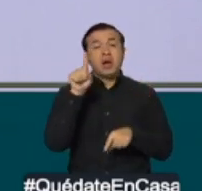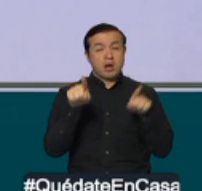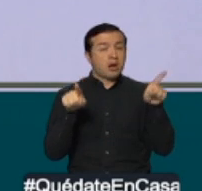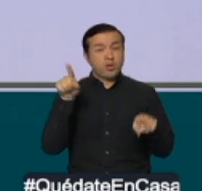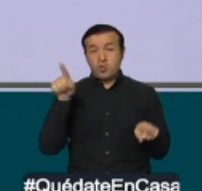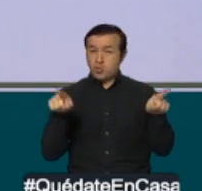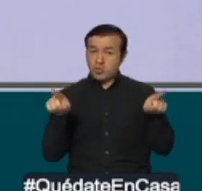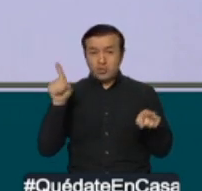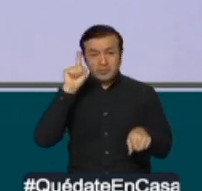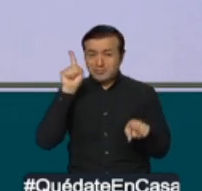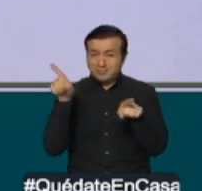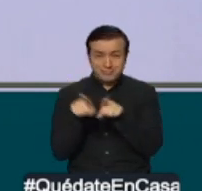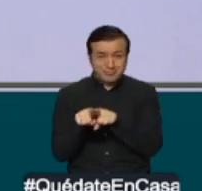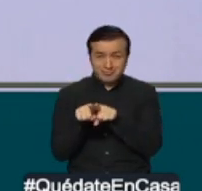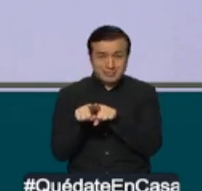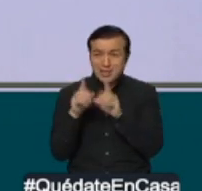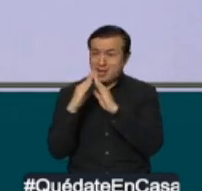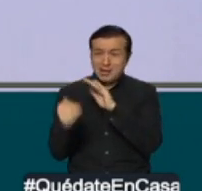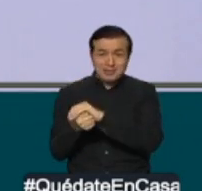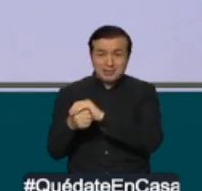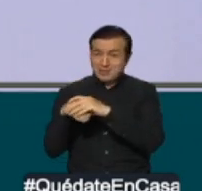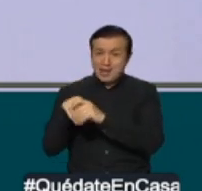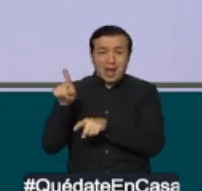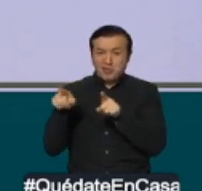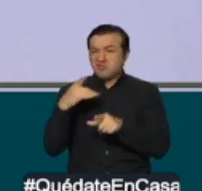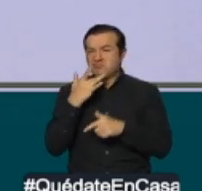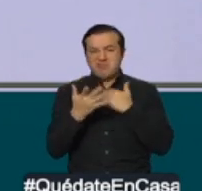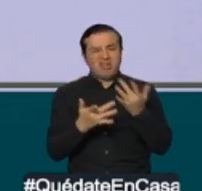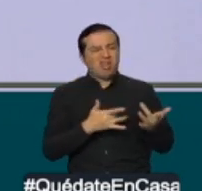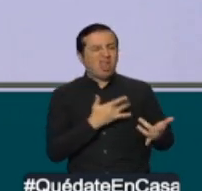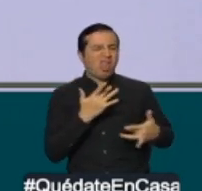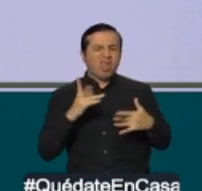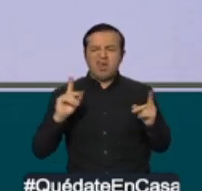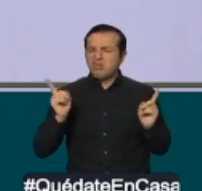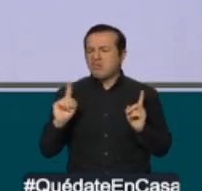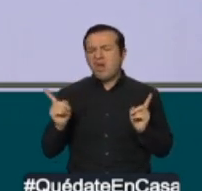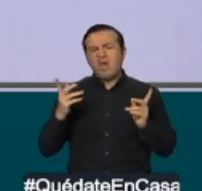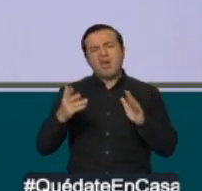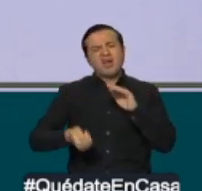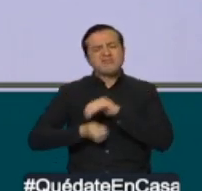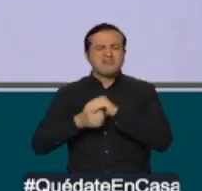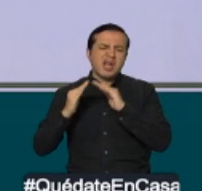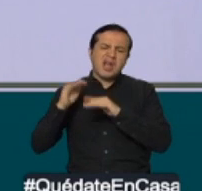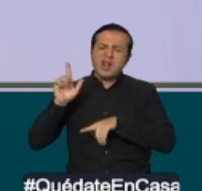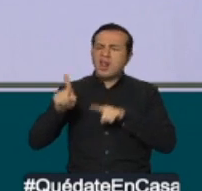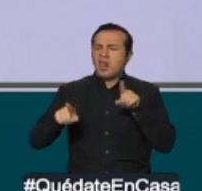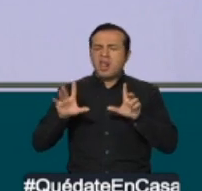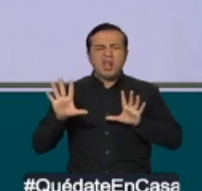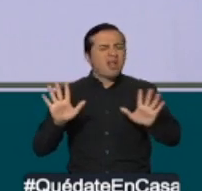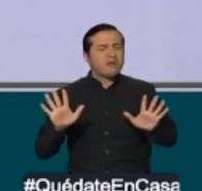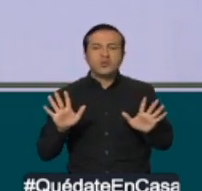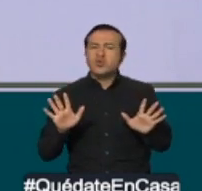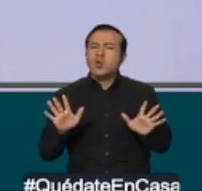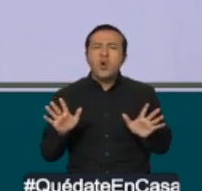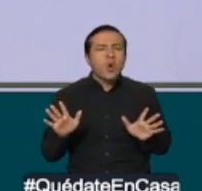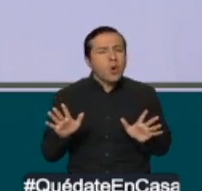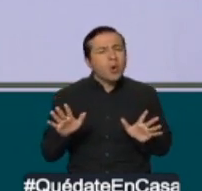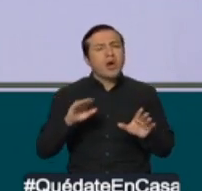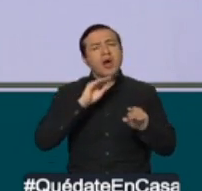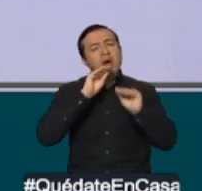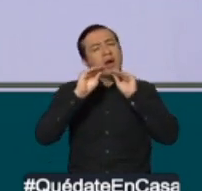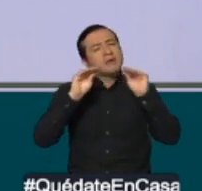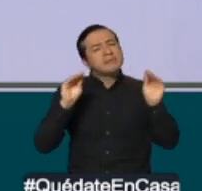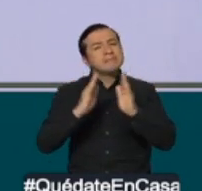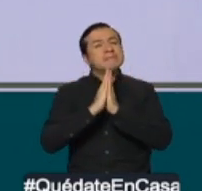no está de acuerdo con quedarse en sus casas, de tener una movilidad restringida, pero una cosa que